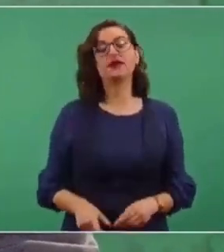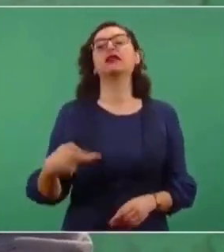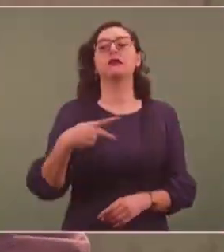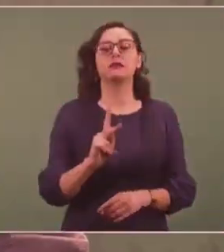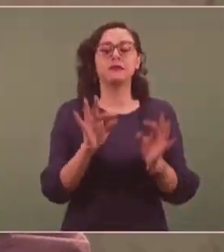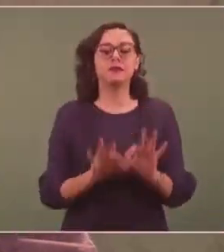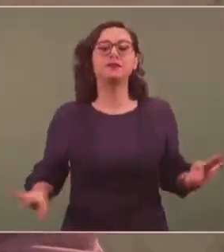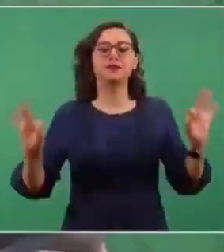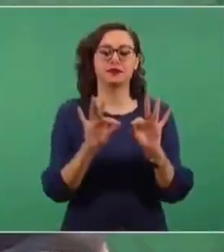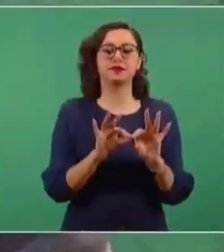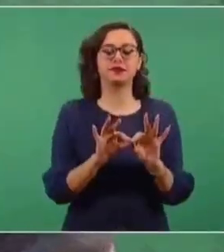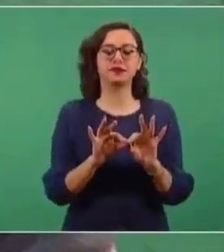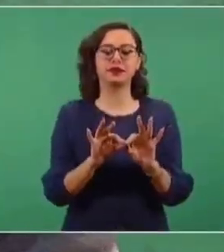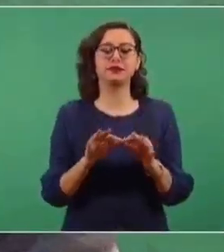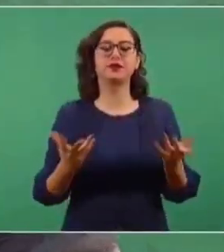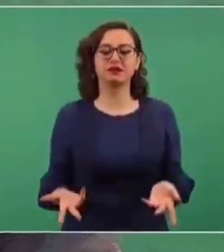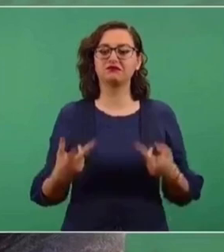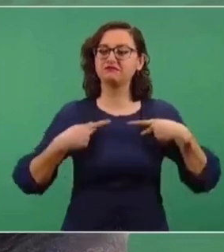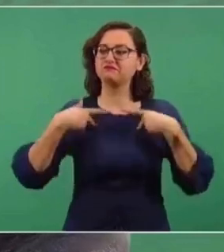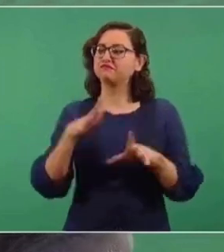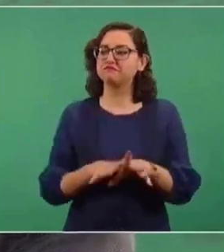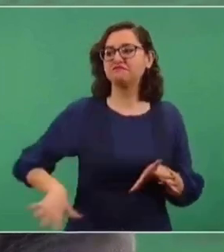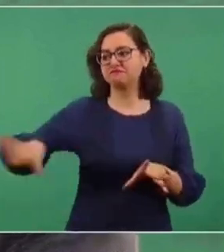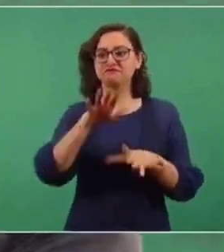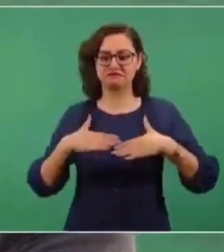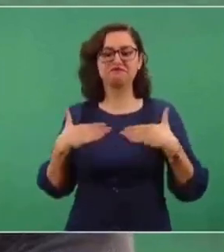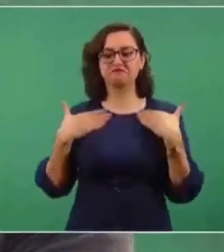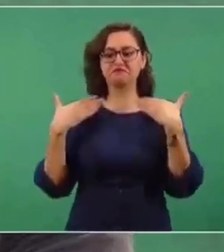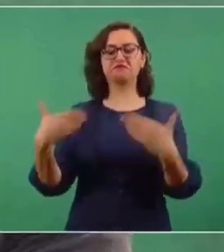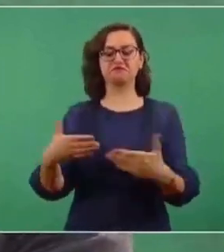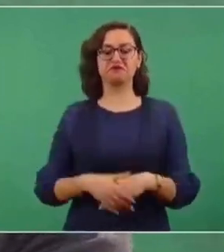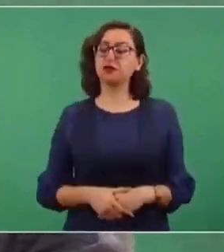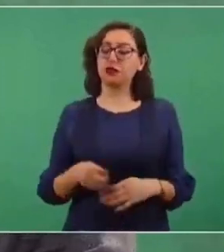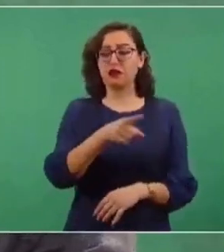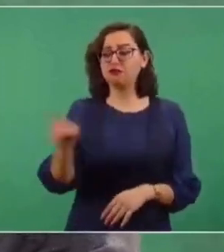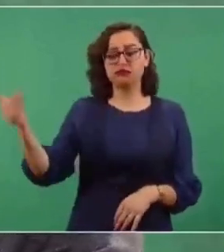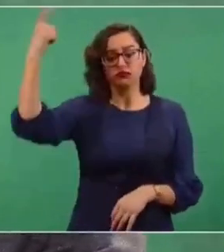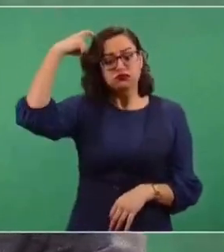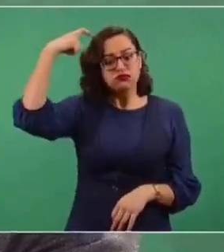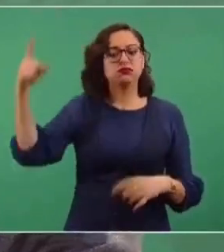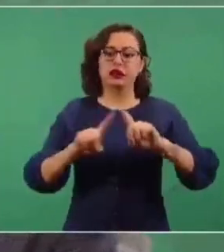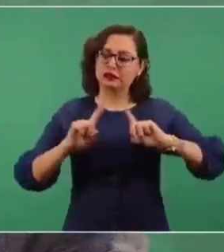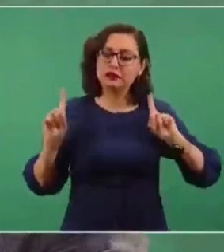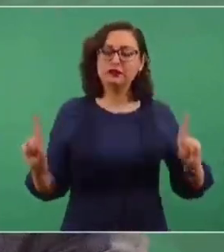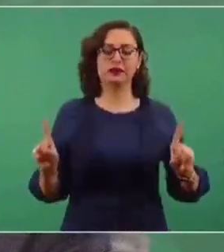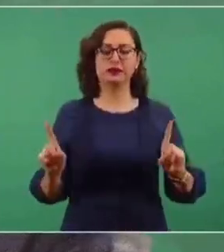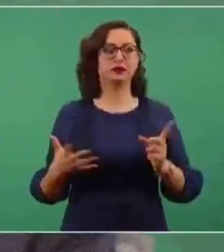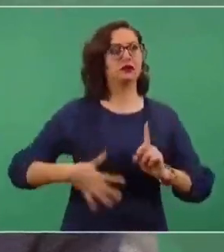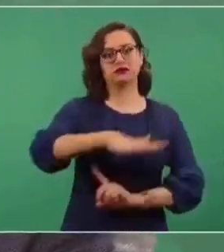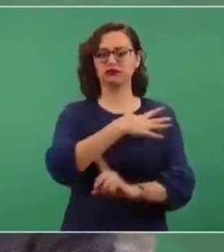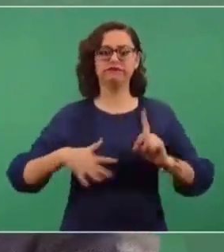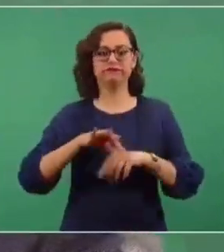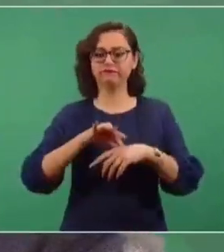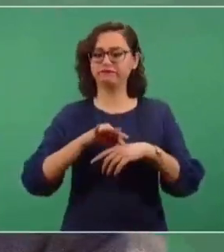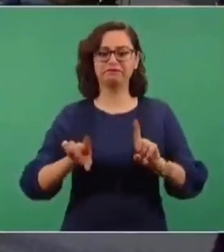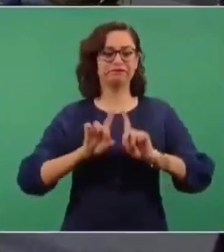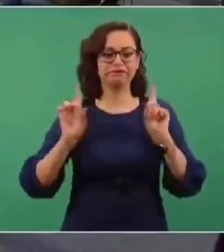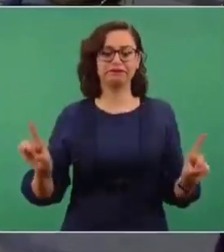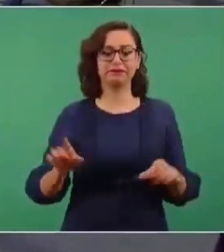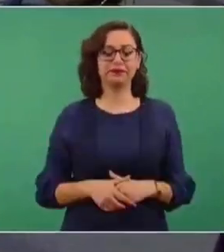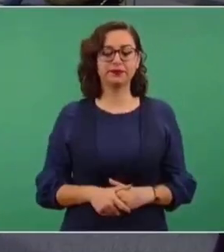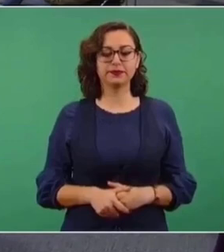tenerle confianza a nuestro pueblo. Lo que hablábamos, ya cambió la mentalidad del pueblo, ya es otra realidad completamente distinta.